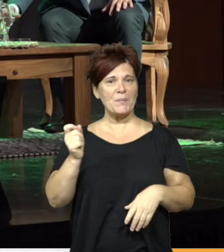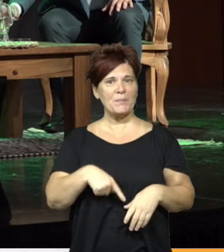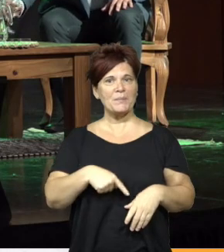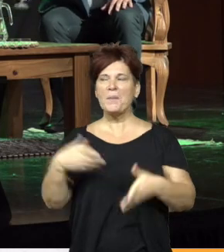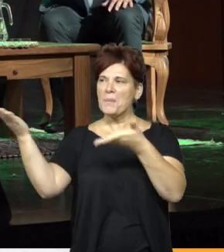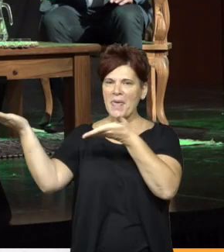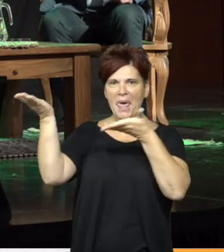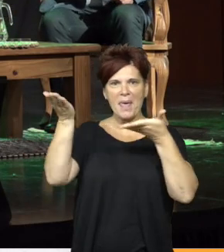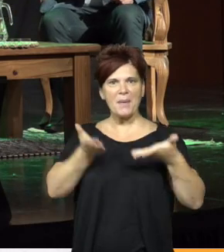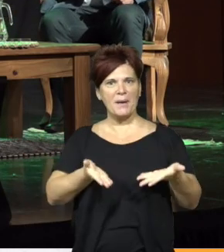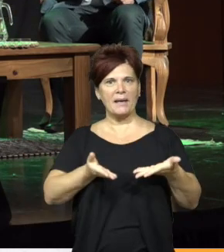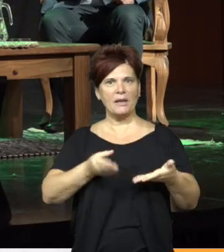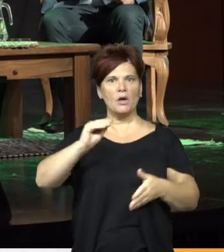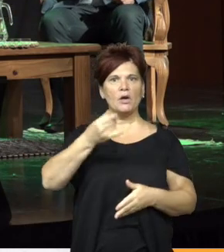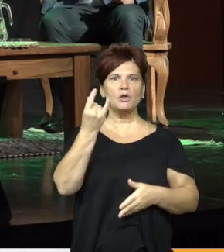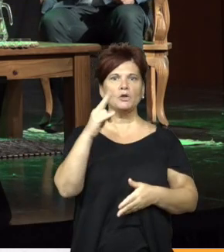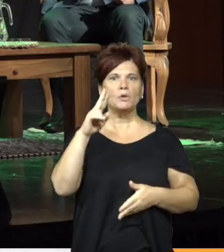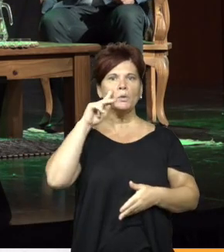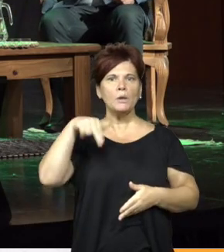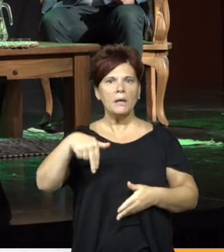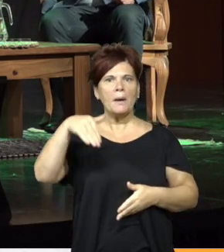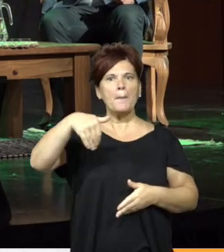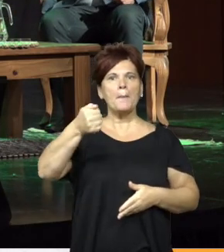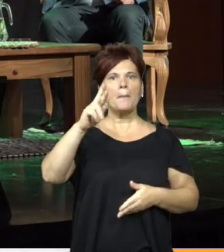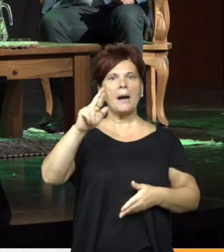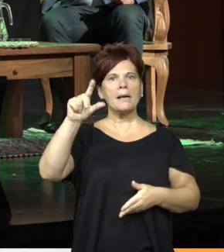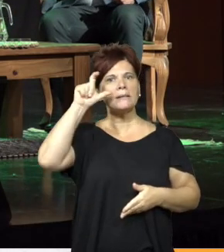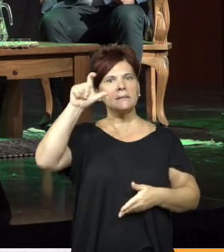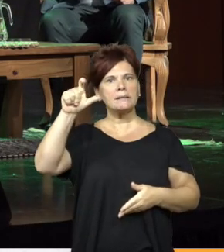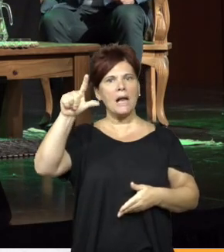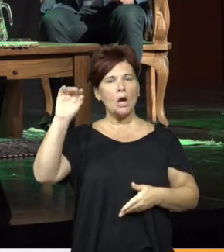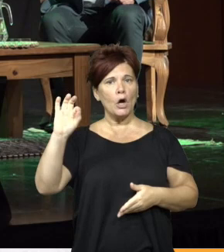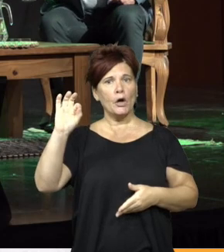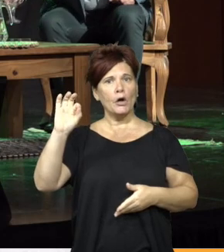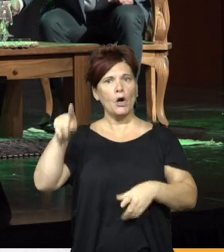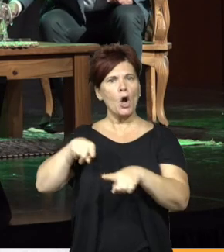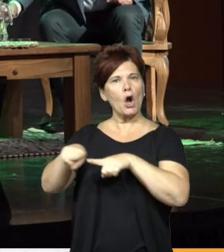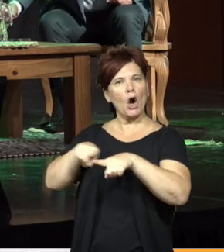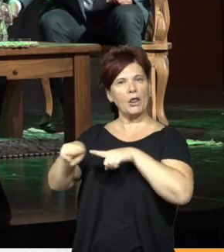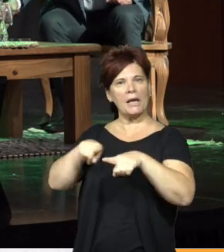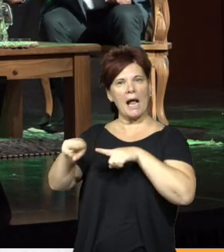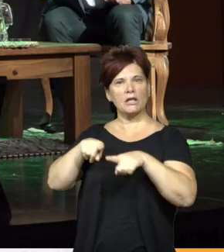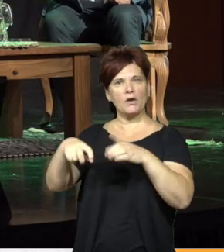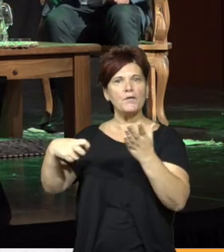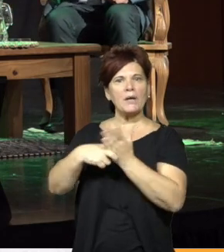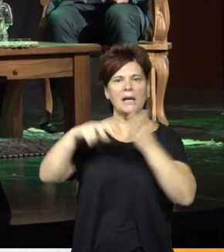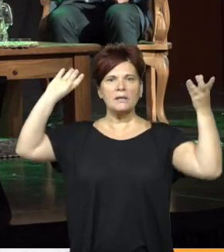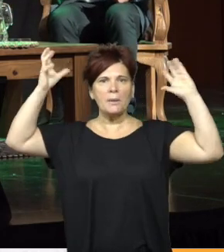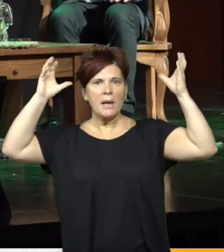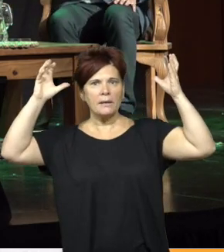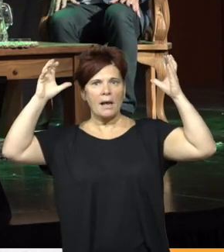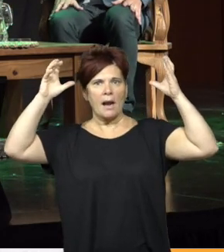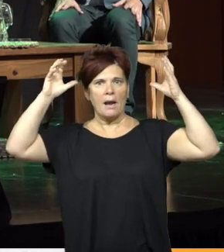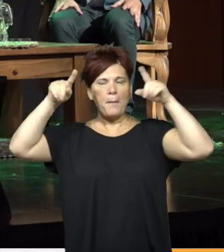Bienvenido, Churín Marcelo Andrés. Él es el coordinador general de fiscalización ambiental del Ministerio de